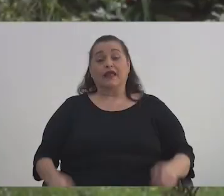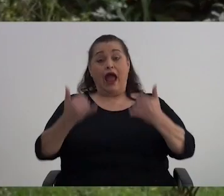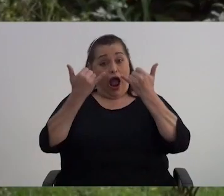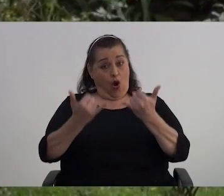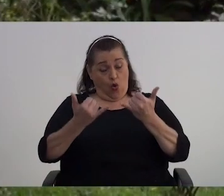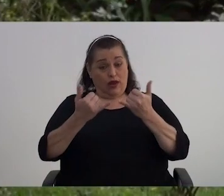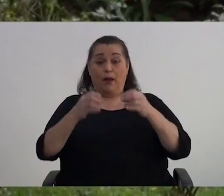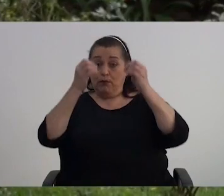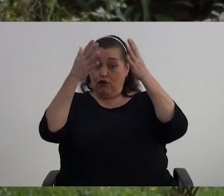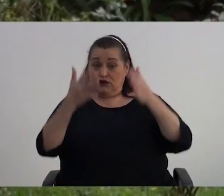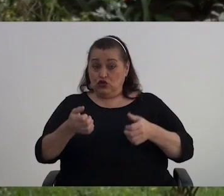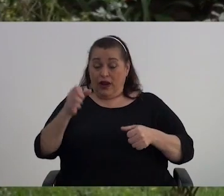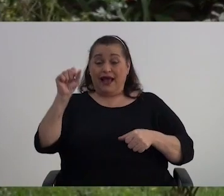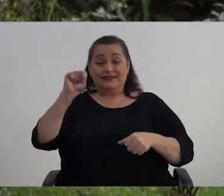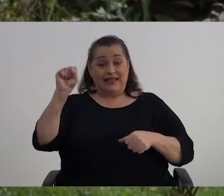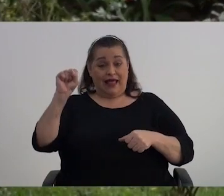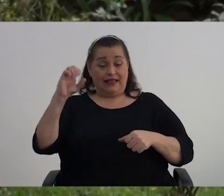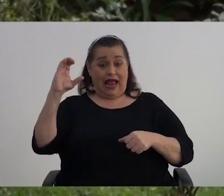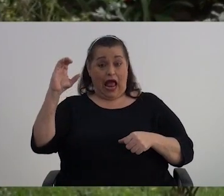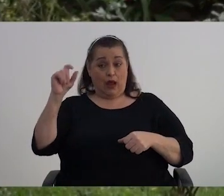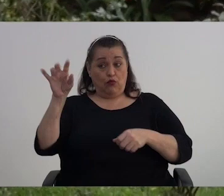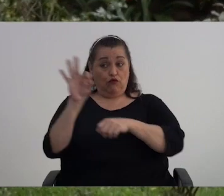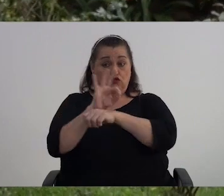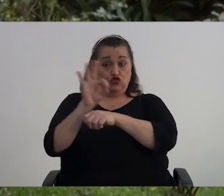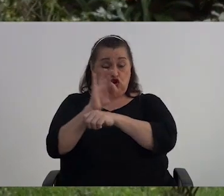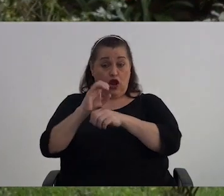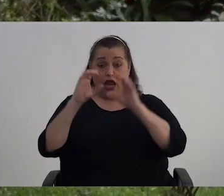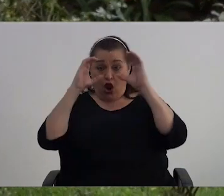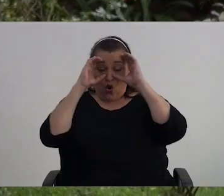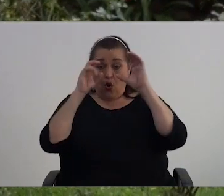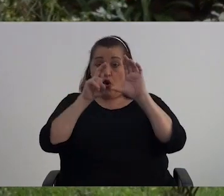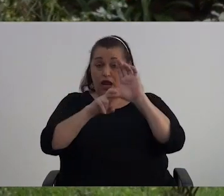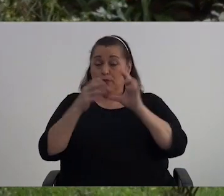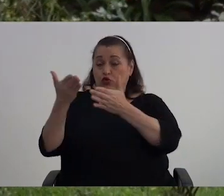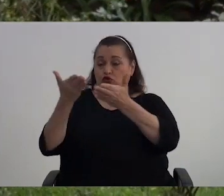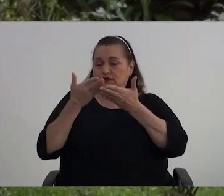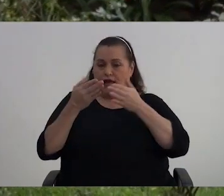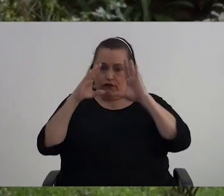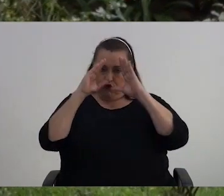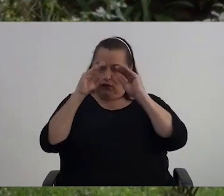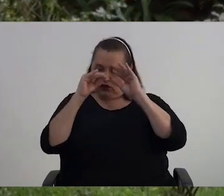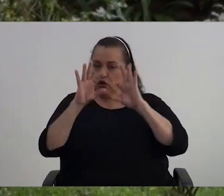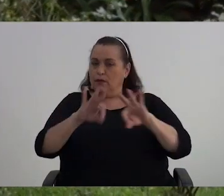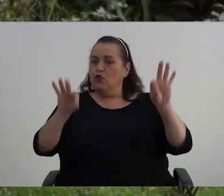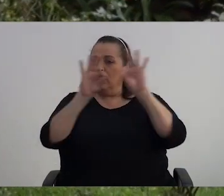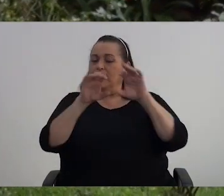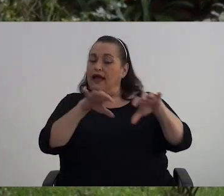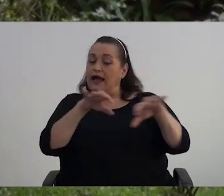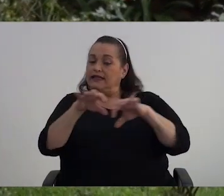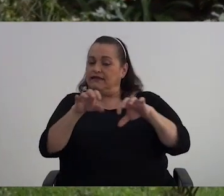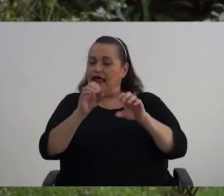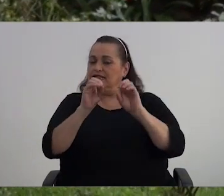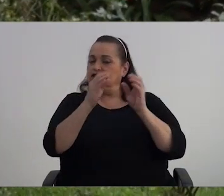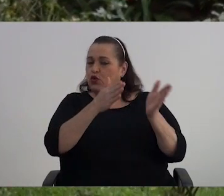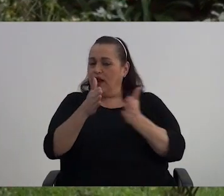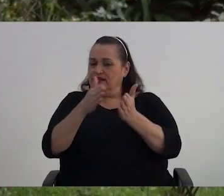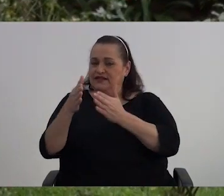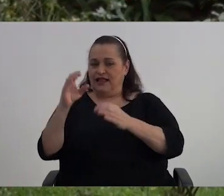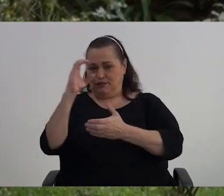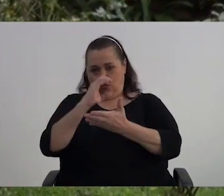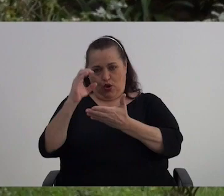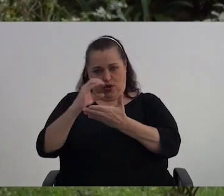Y ahora la profesora Sandra Calvo, funcionaria del Colipro, nos brindará información importante de actividades organizadas por el colegio.